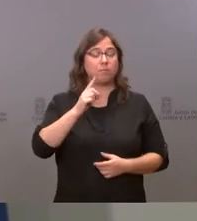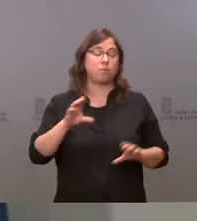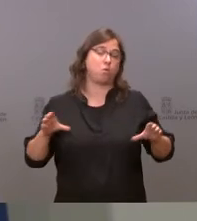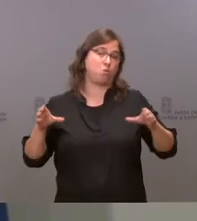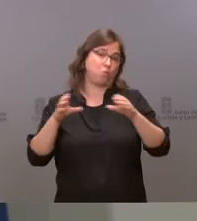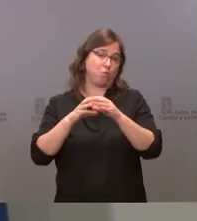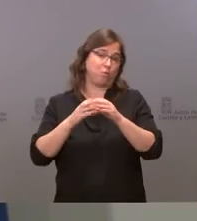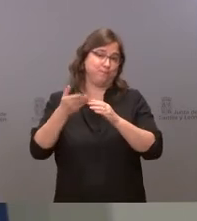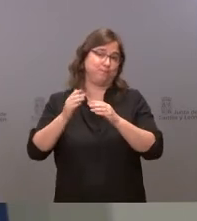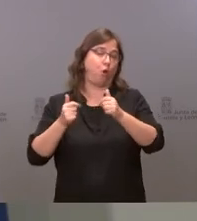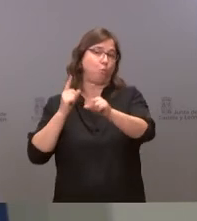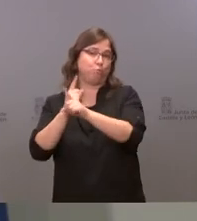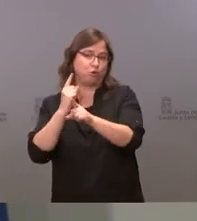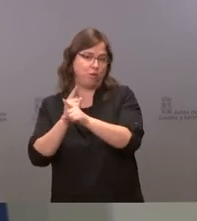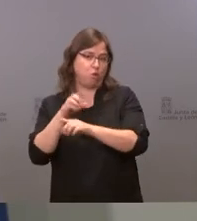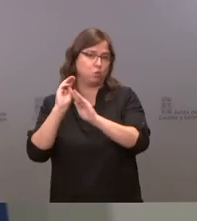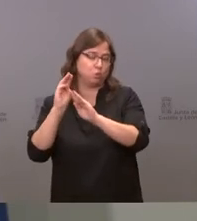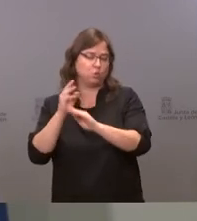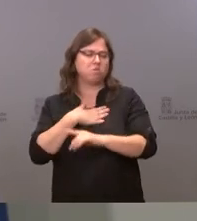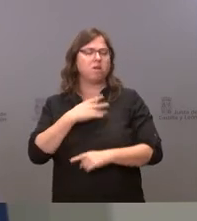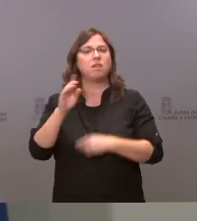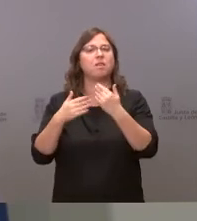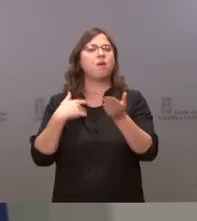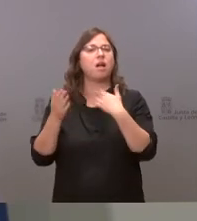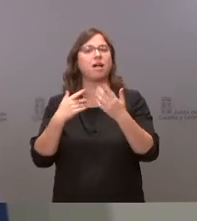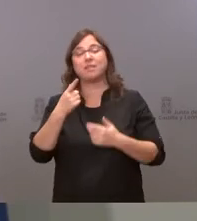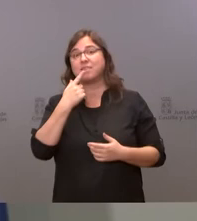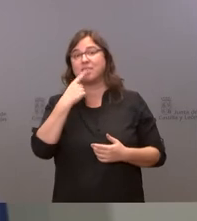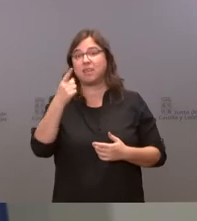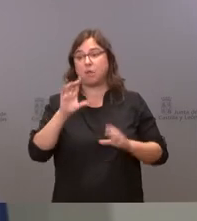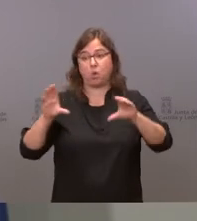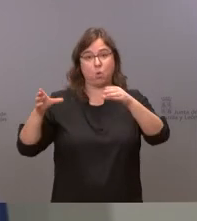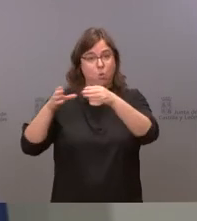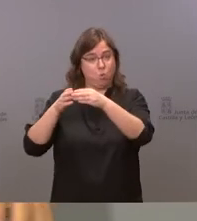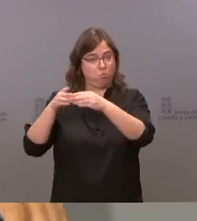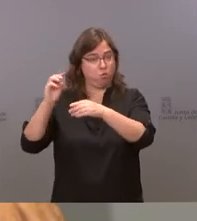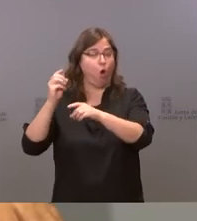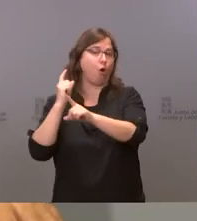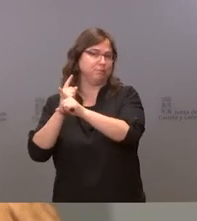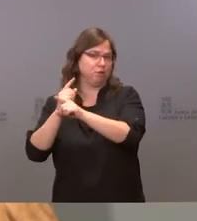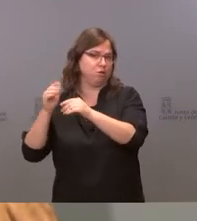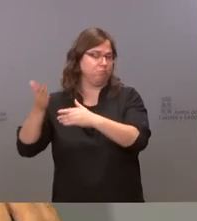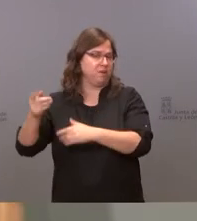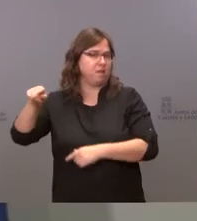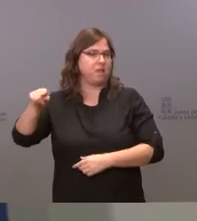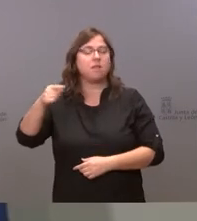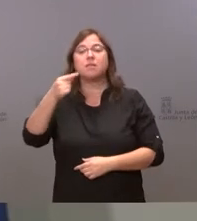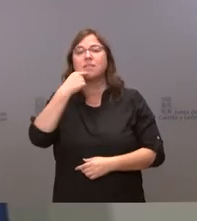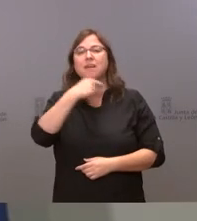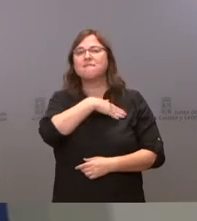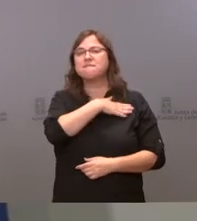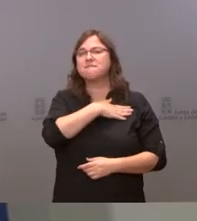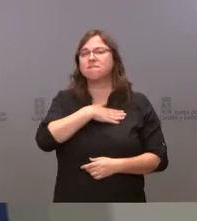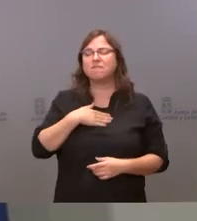negarse a hablar después en teoría según el propio partido de haber conseguido lo que pretendía es completamente